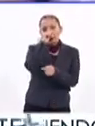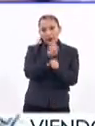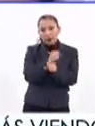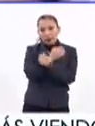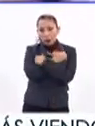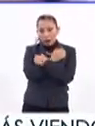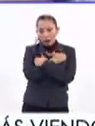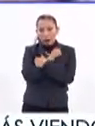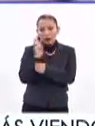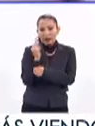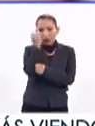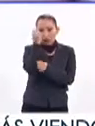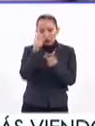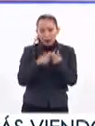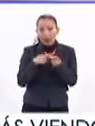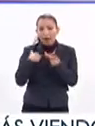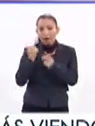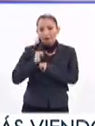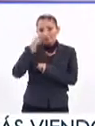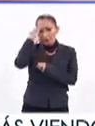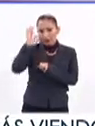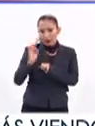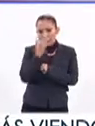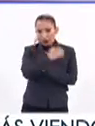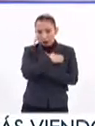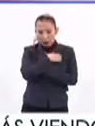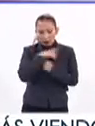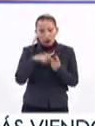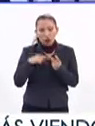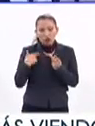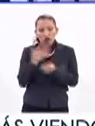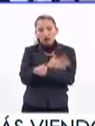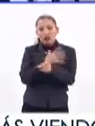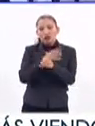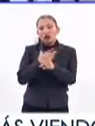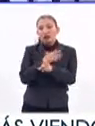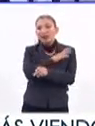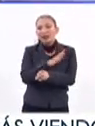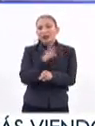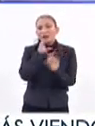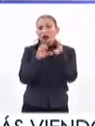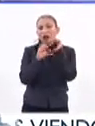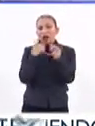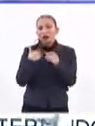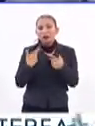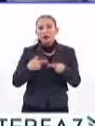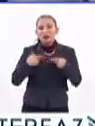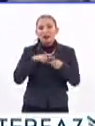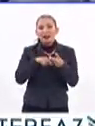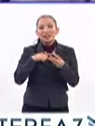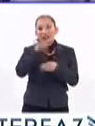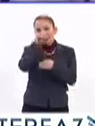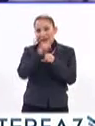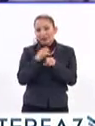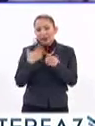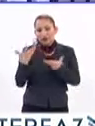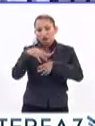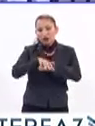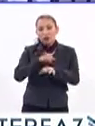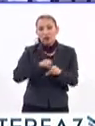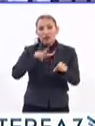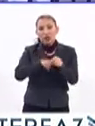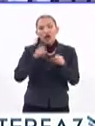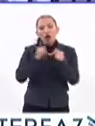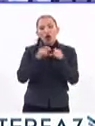Secretaría de Educación y Tecnología, la Autoridad Federal Educativa, la Coordinación General de Comunicación Ciudadana y la Secretaría de Inclusión